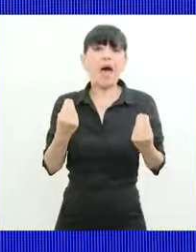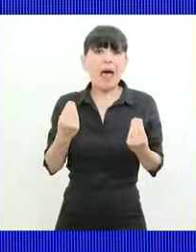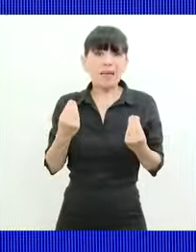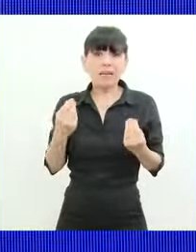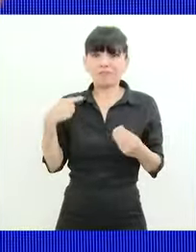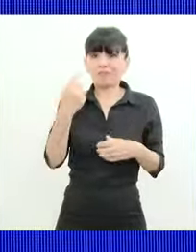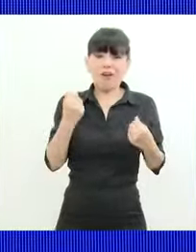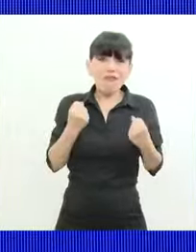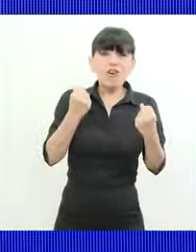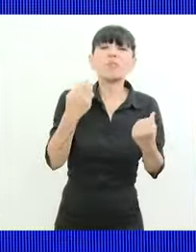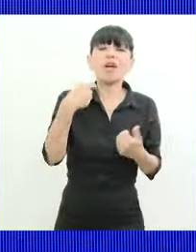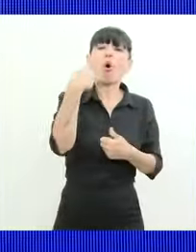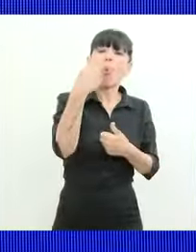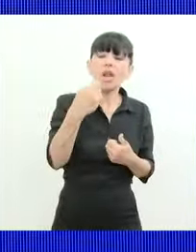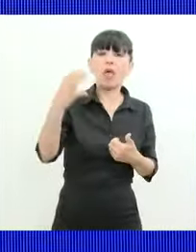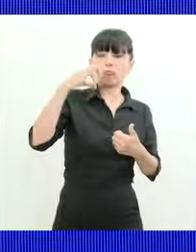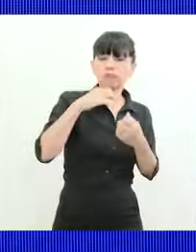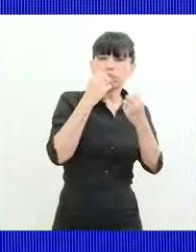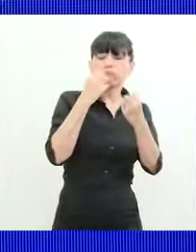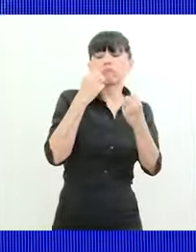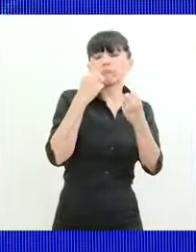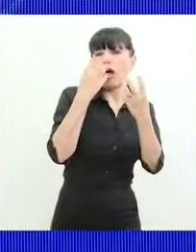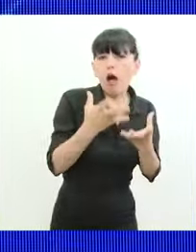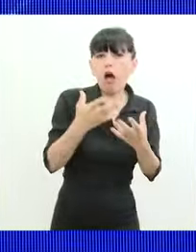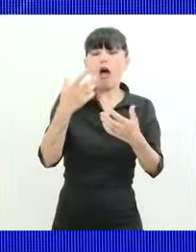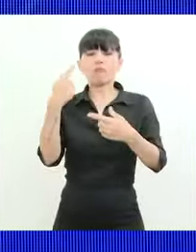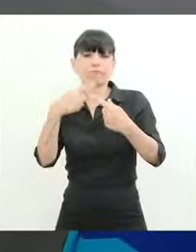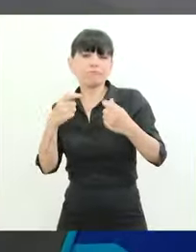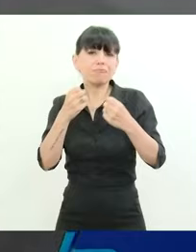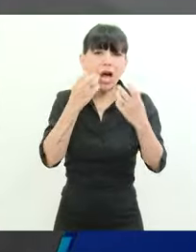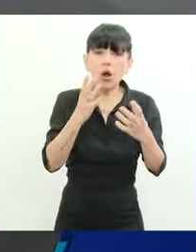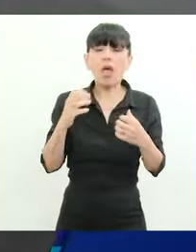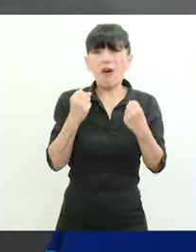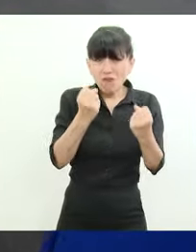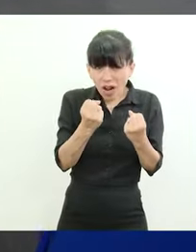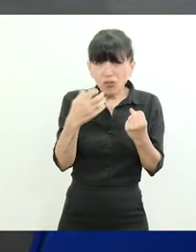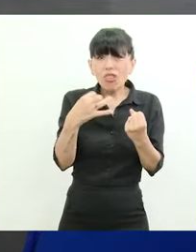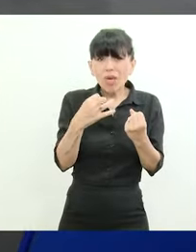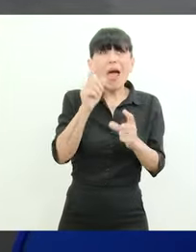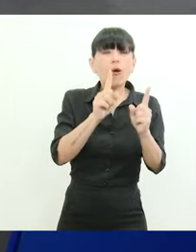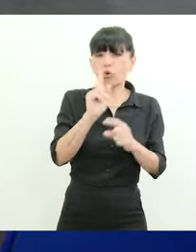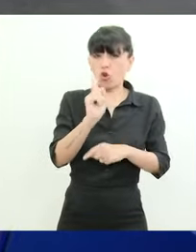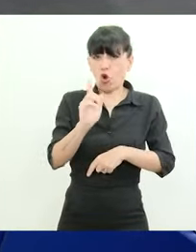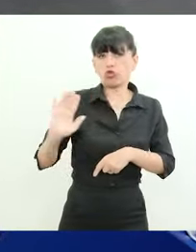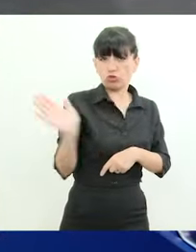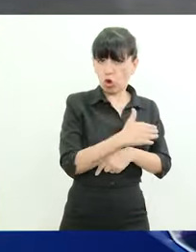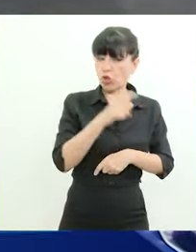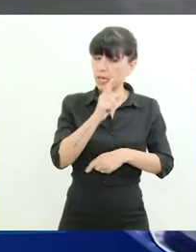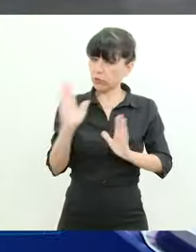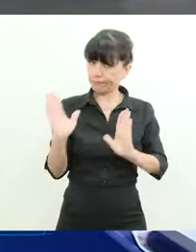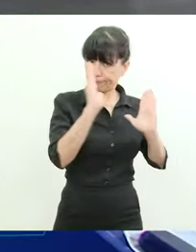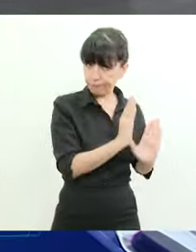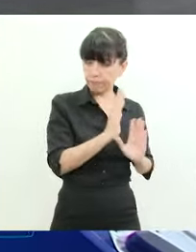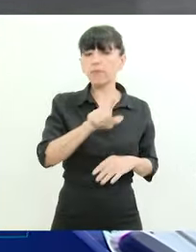canasta del jubilado en la canasta del laburante o del monotributista lo tenemos que hacer entre todos eso por un lado respecto del tema justicia